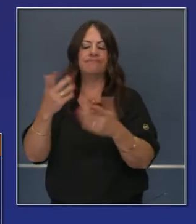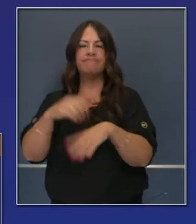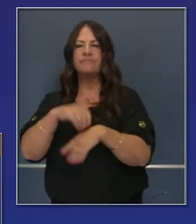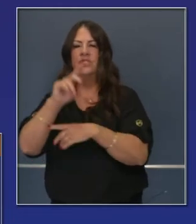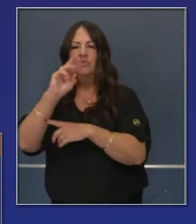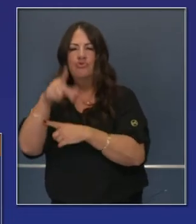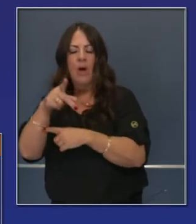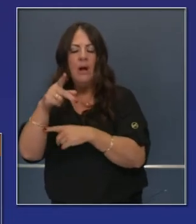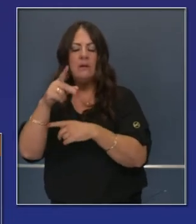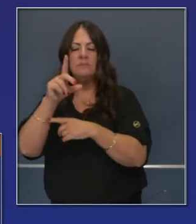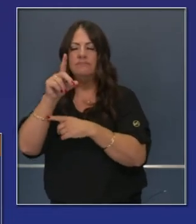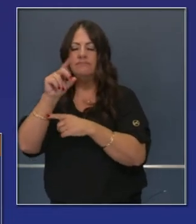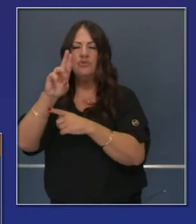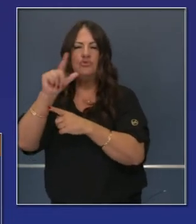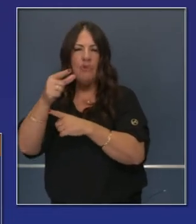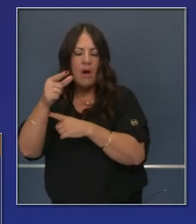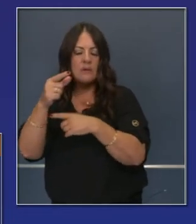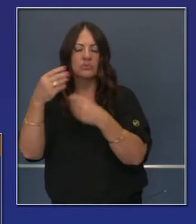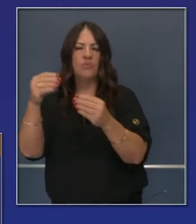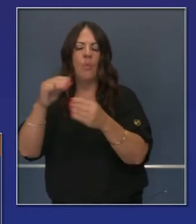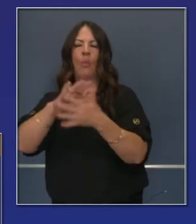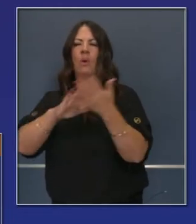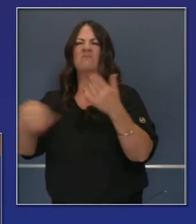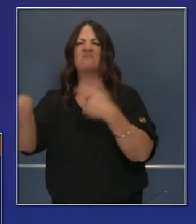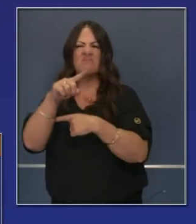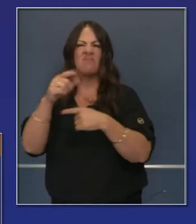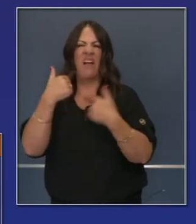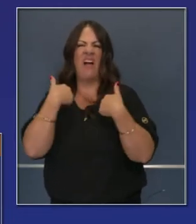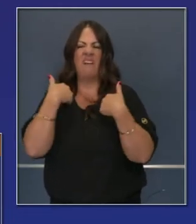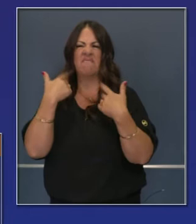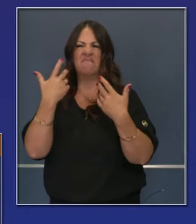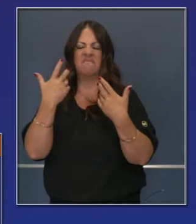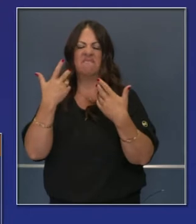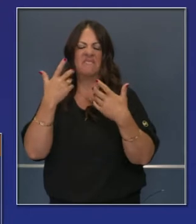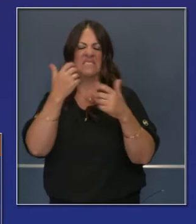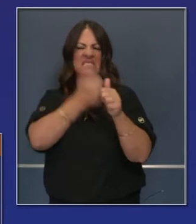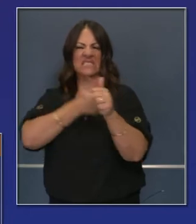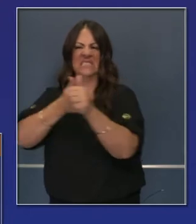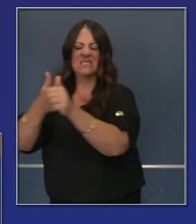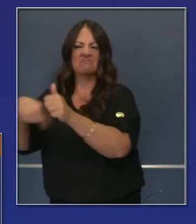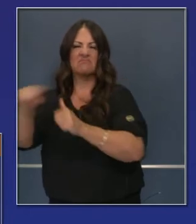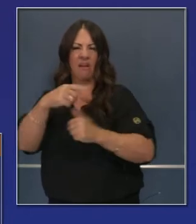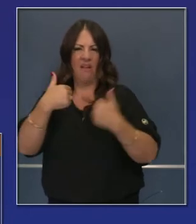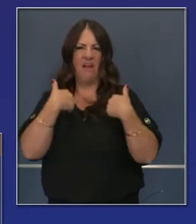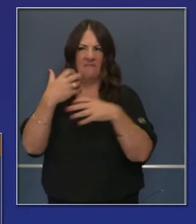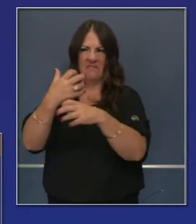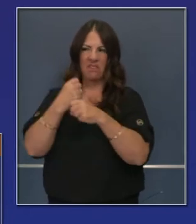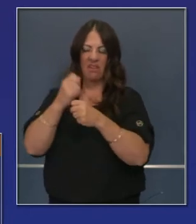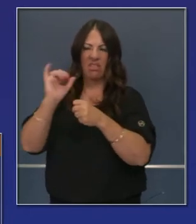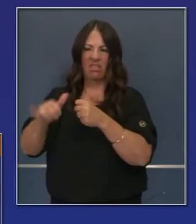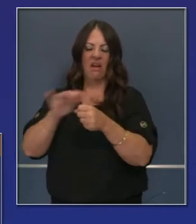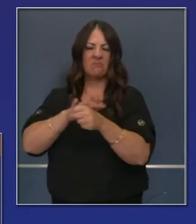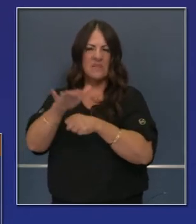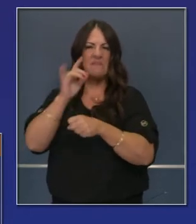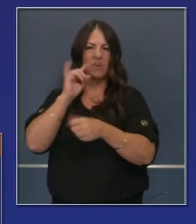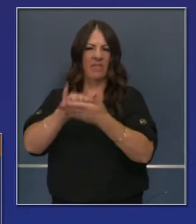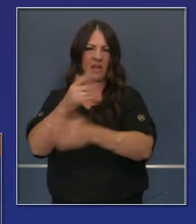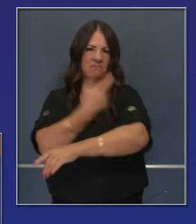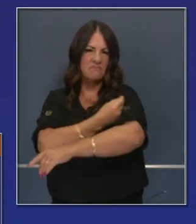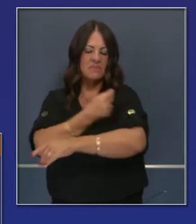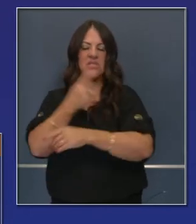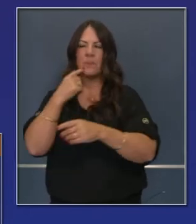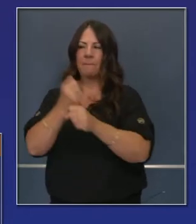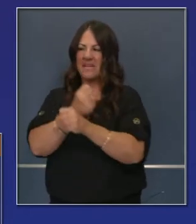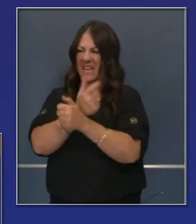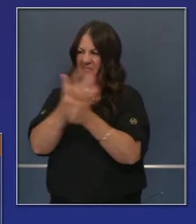federal o de organizaciones sin fines de lucro. Por ejemplo, este registro será una cosa básica para asegurarnos de que todo se